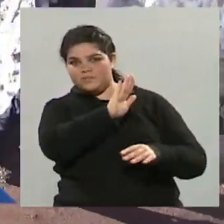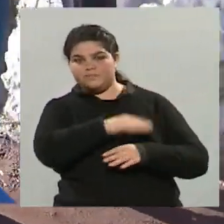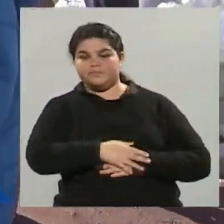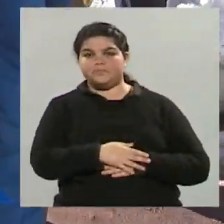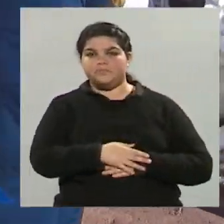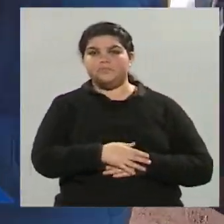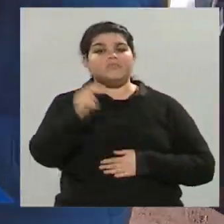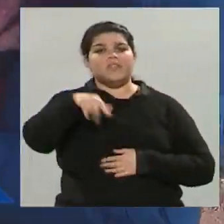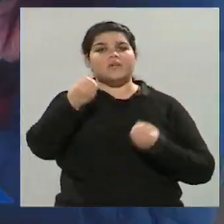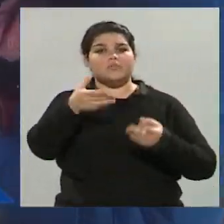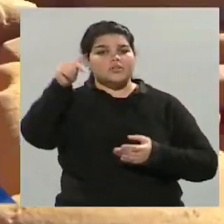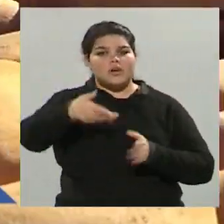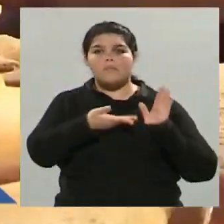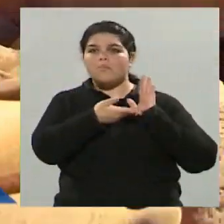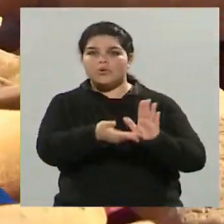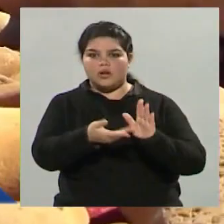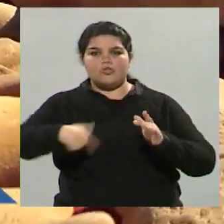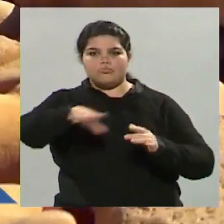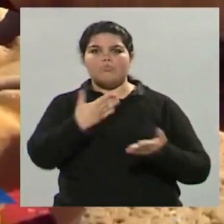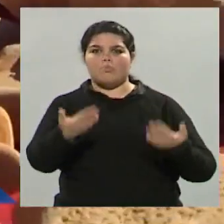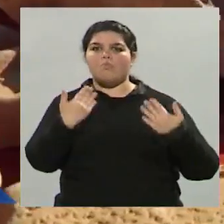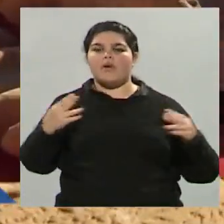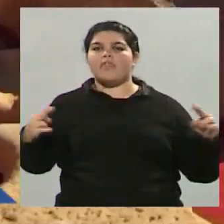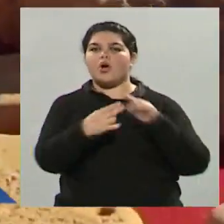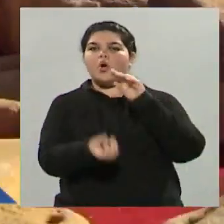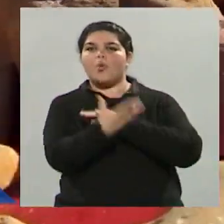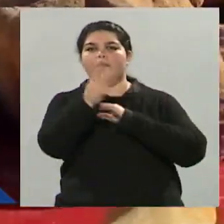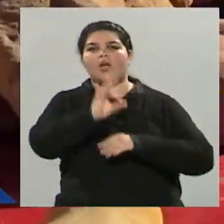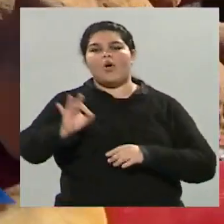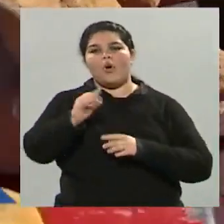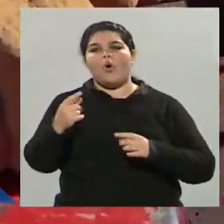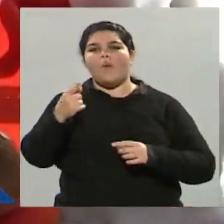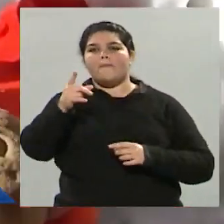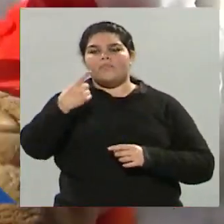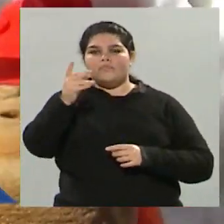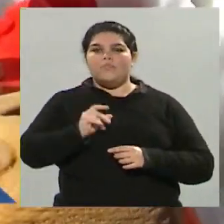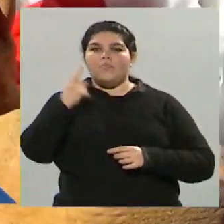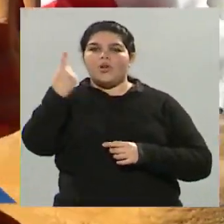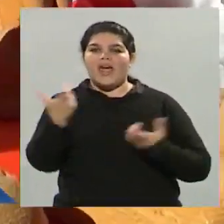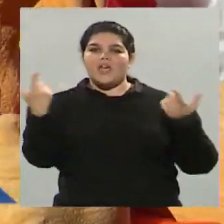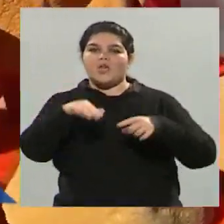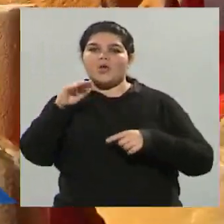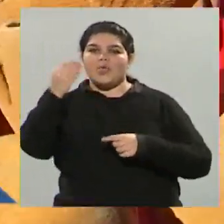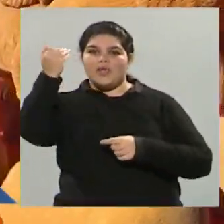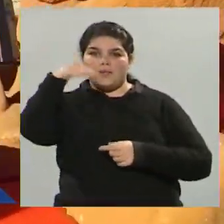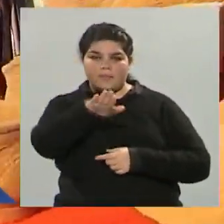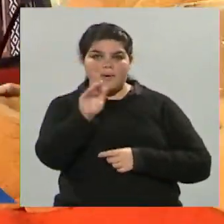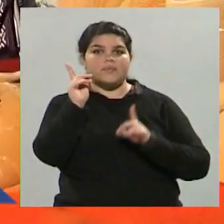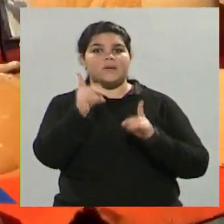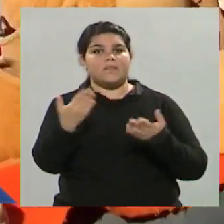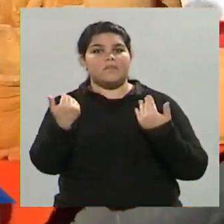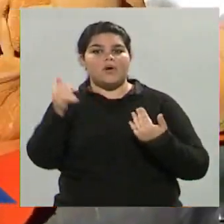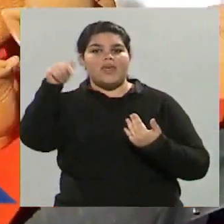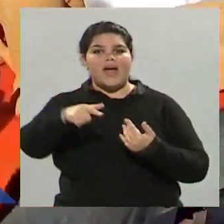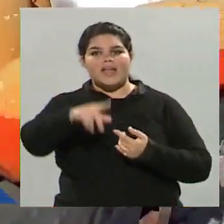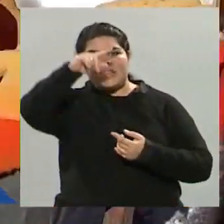lo cual la verdad es que demostrar que podemos organizar una cumbre o la asamblea anual del BID también sirve para traccionar más